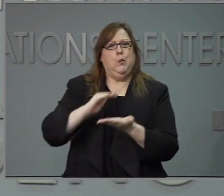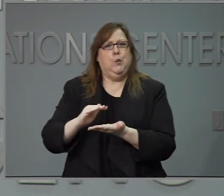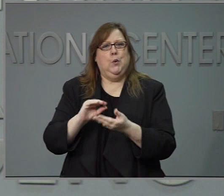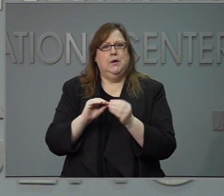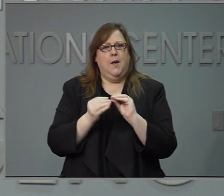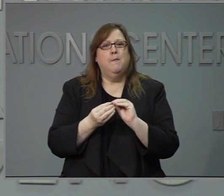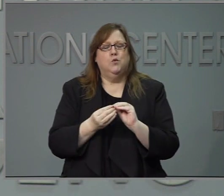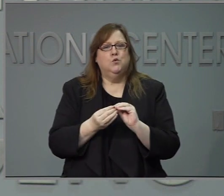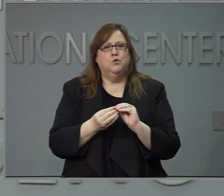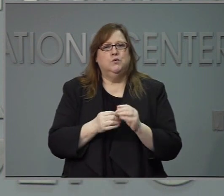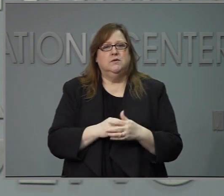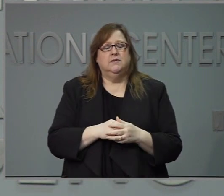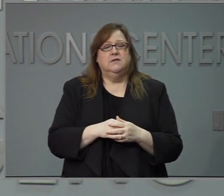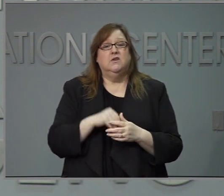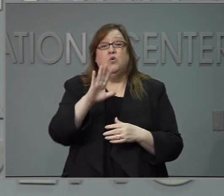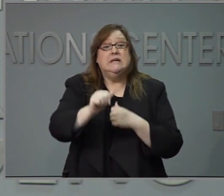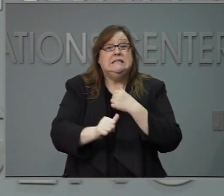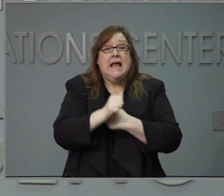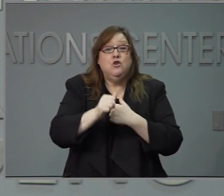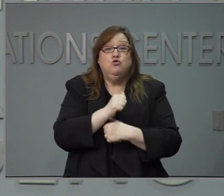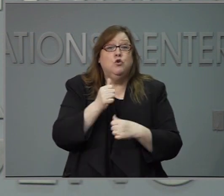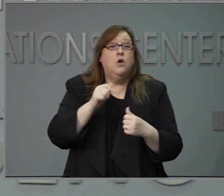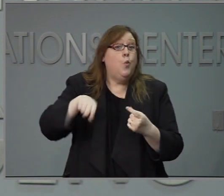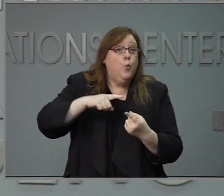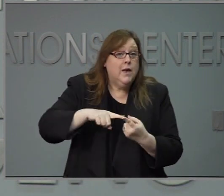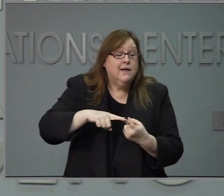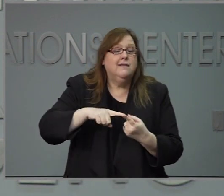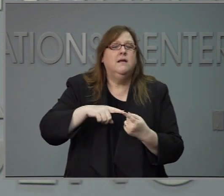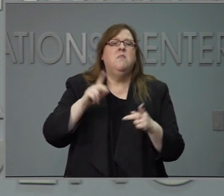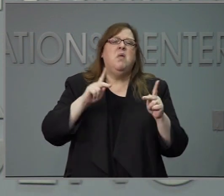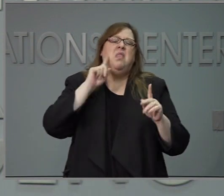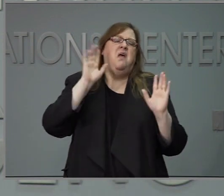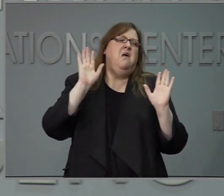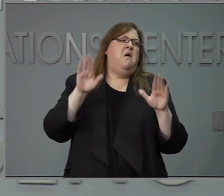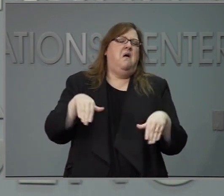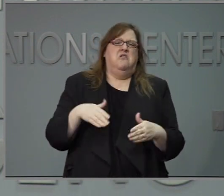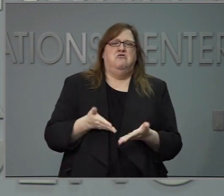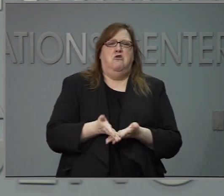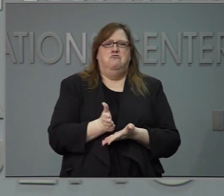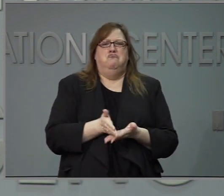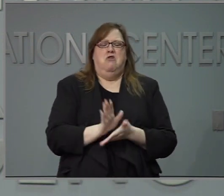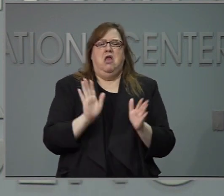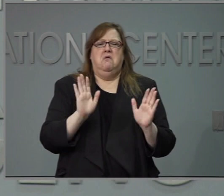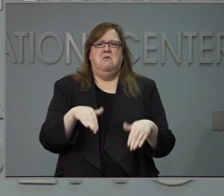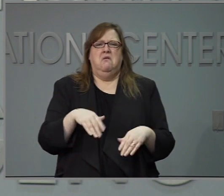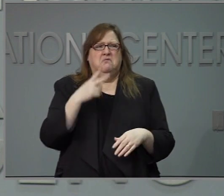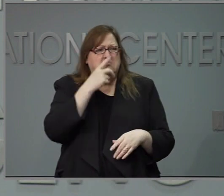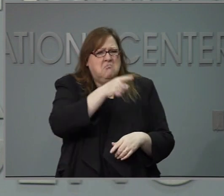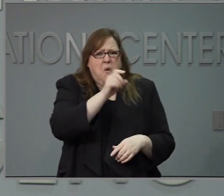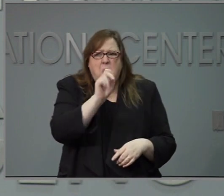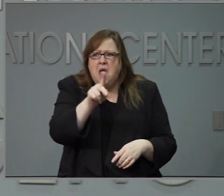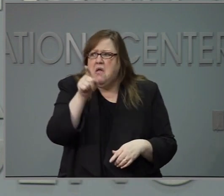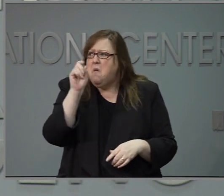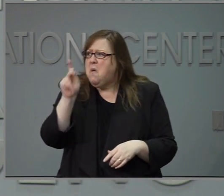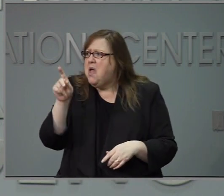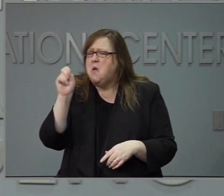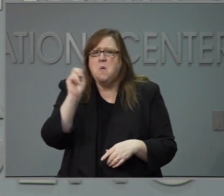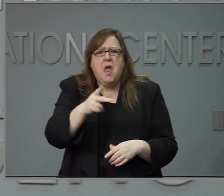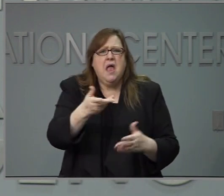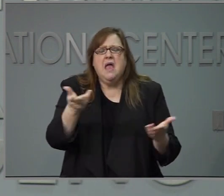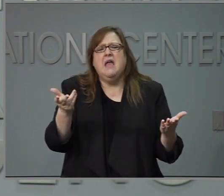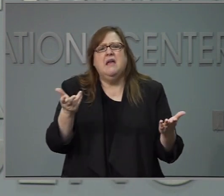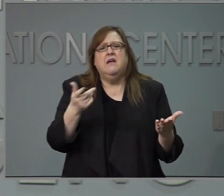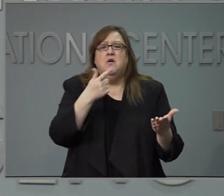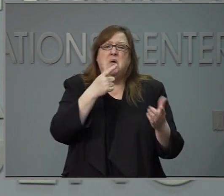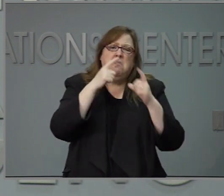baja la guardia y piensa que la pandemia quedó atrás y como ya vimos en Washington el fin de semana se